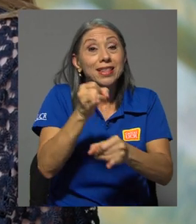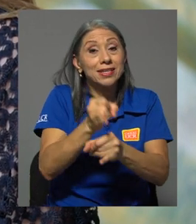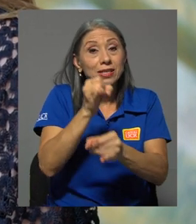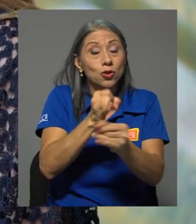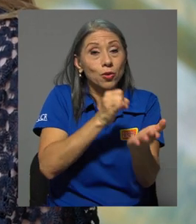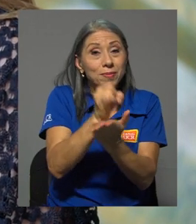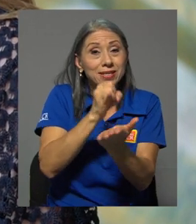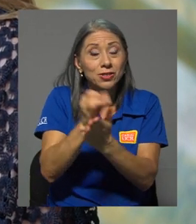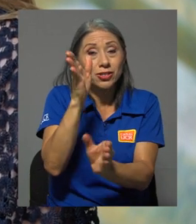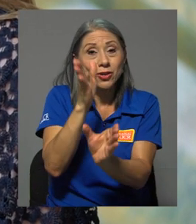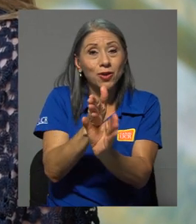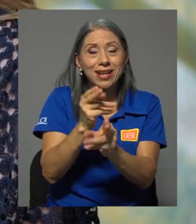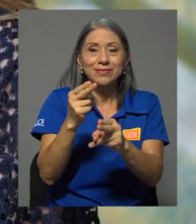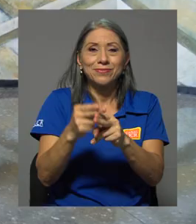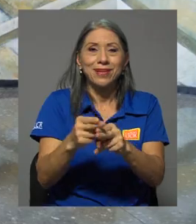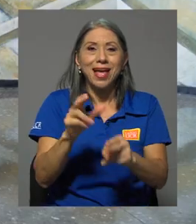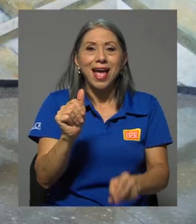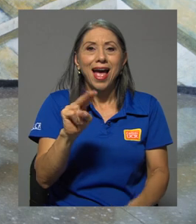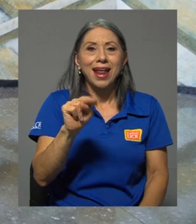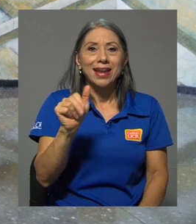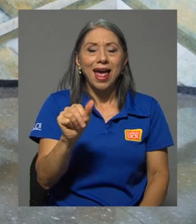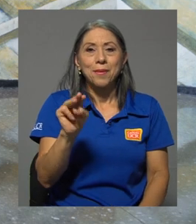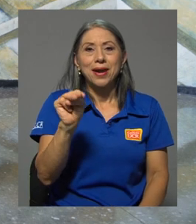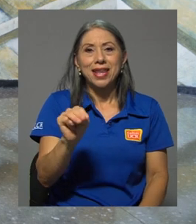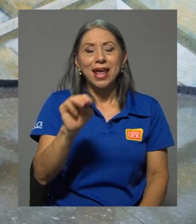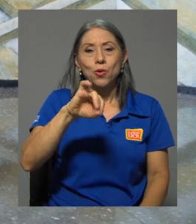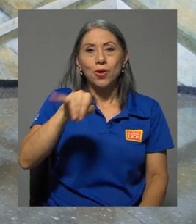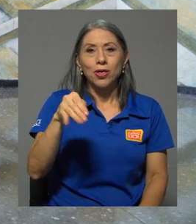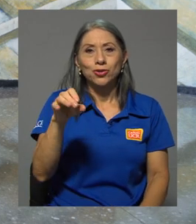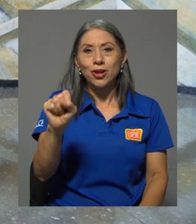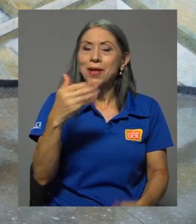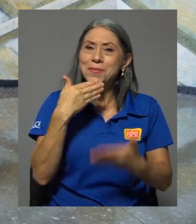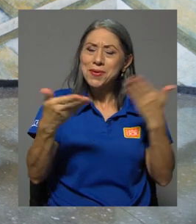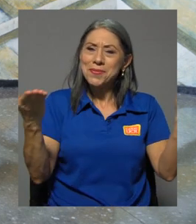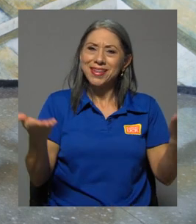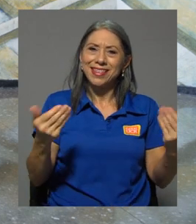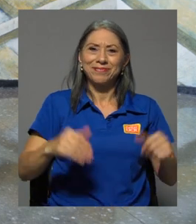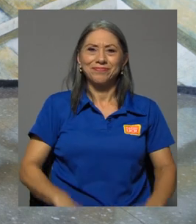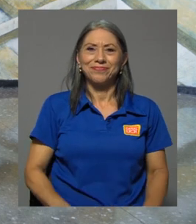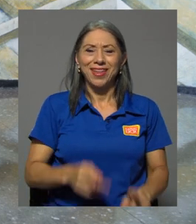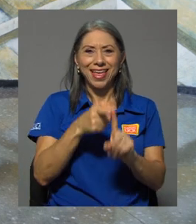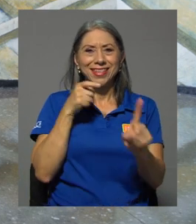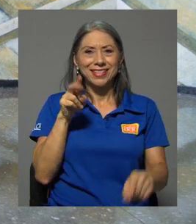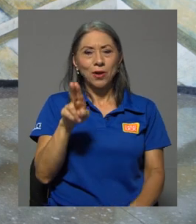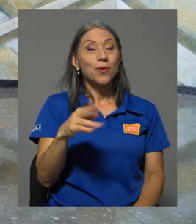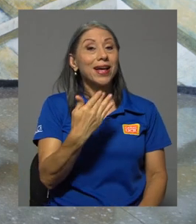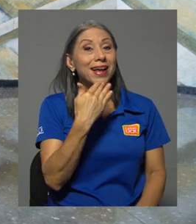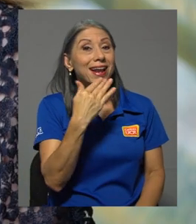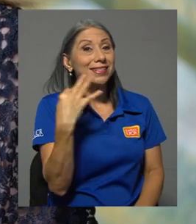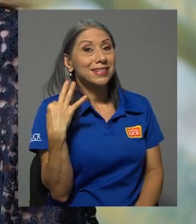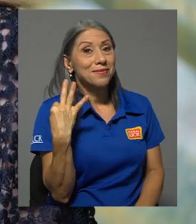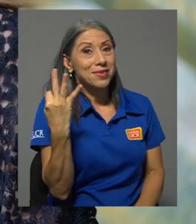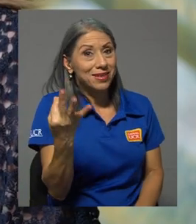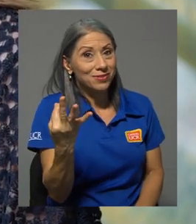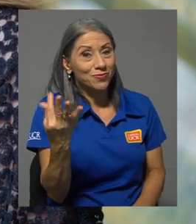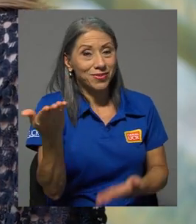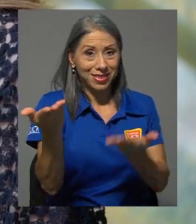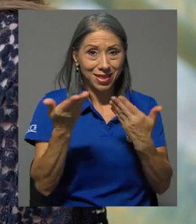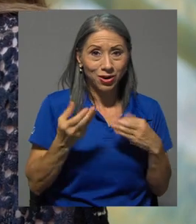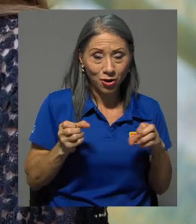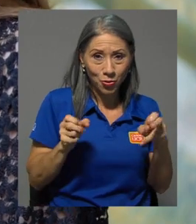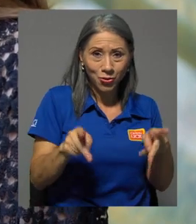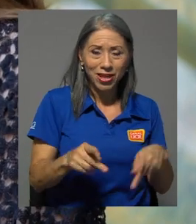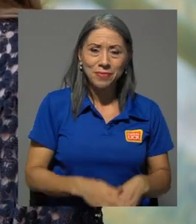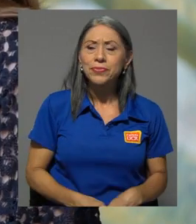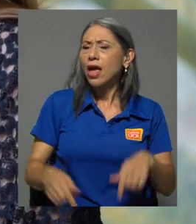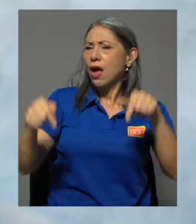universidad, Ana María Jurado Solórzano. Bienvenida desde la U, Ana María. Muchas gracias por la invitación y por darnos esta oportunidad.